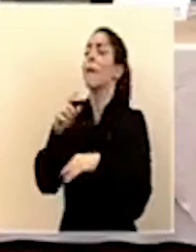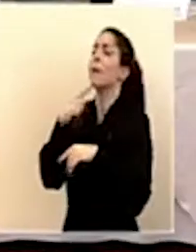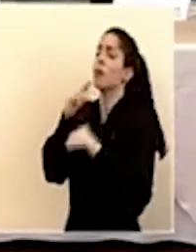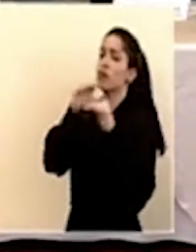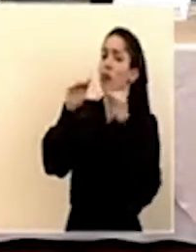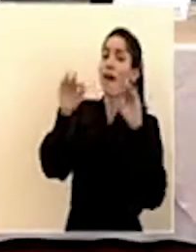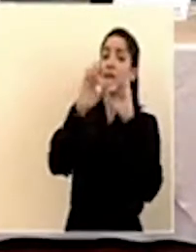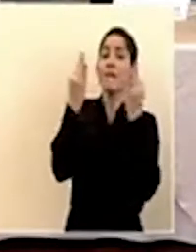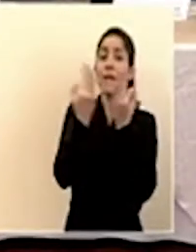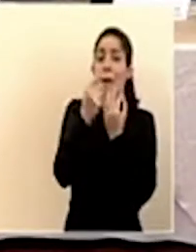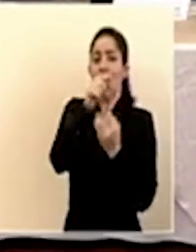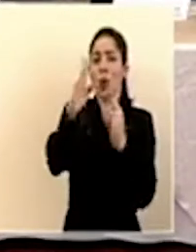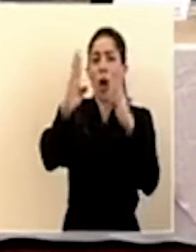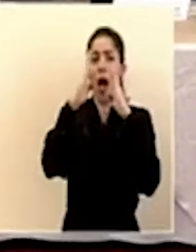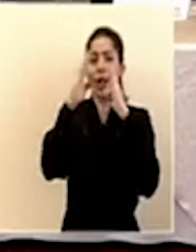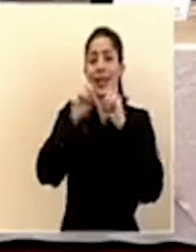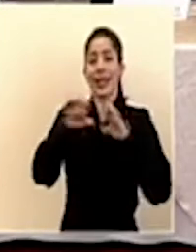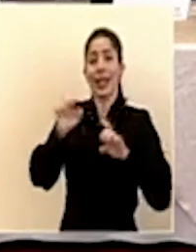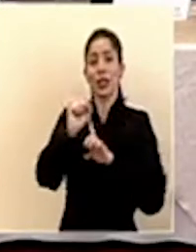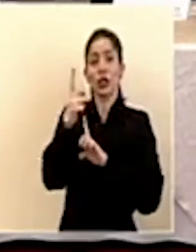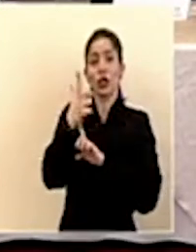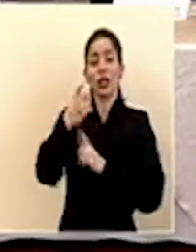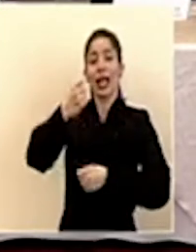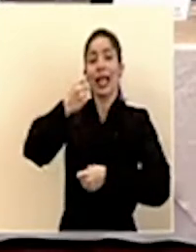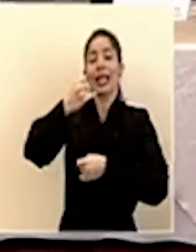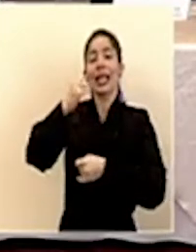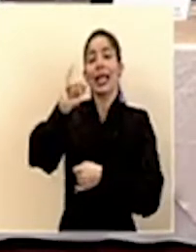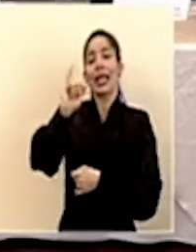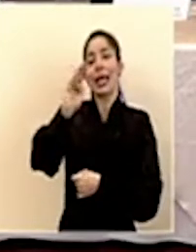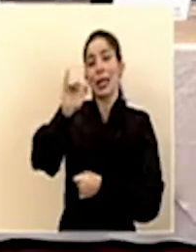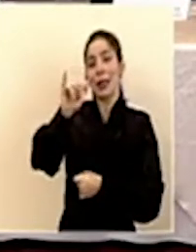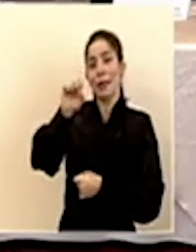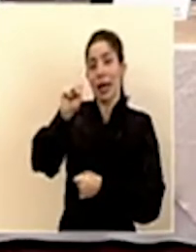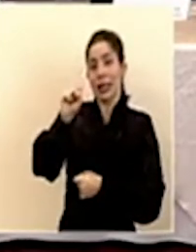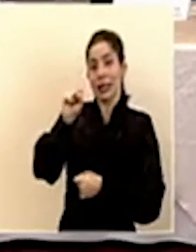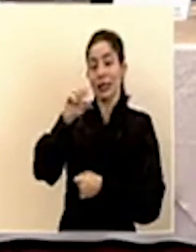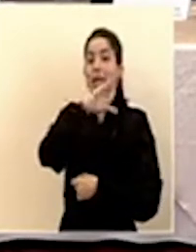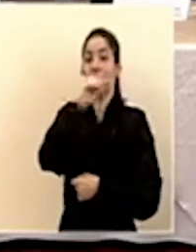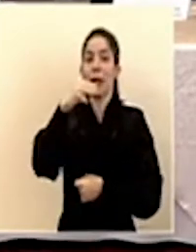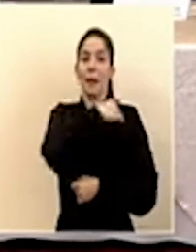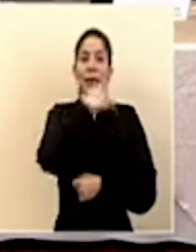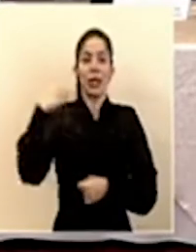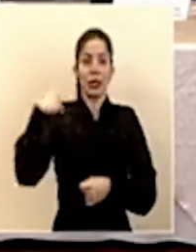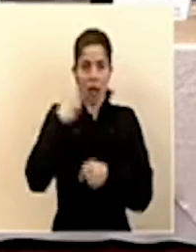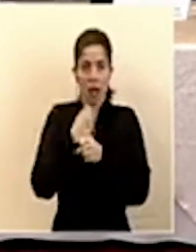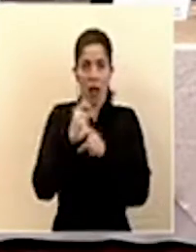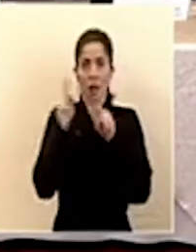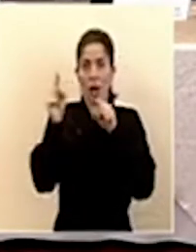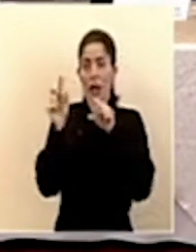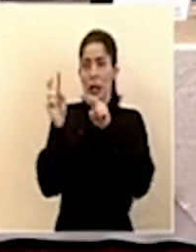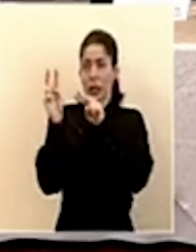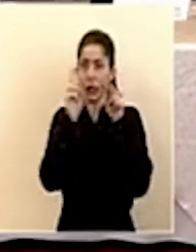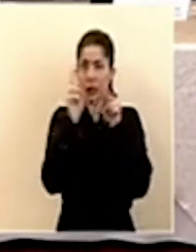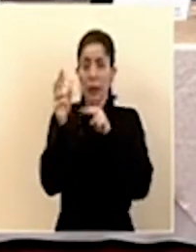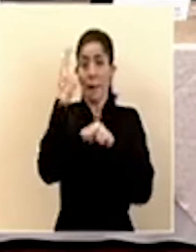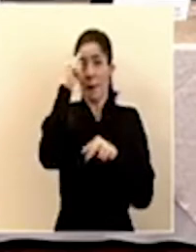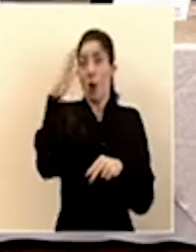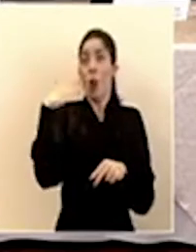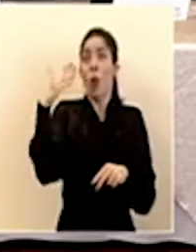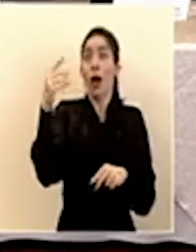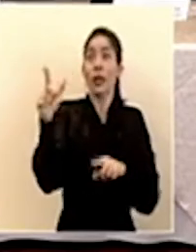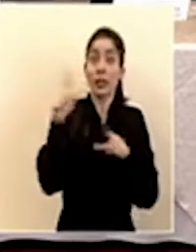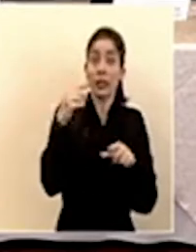que estén atentas a las redes sociales del Instituto Mixto de Ayuda Social. Y del Ministerio de Trabajo también. Y del Ministerio de Trabajo para